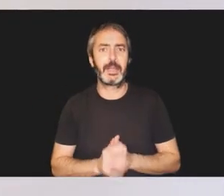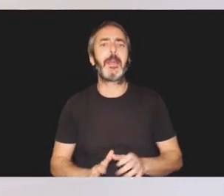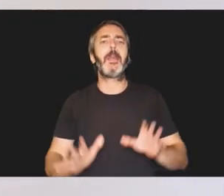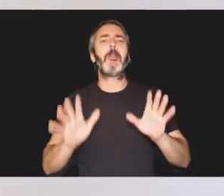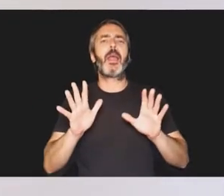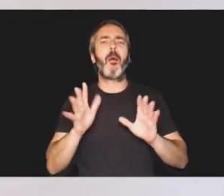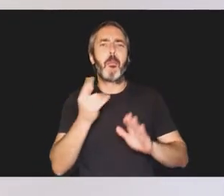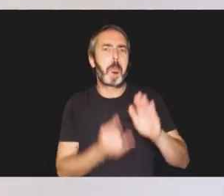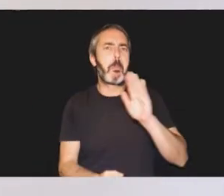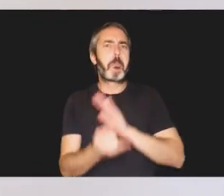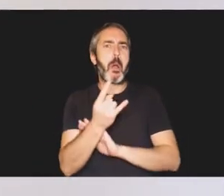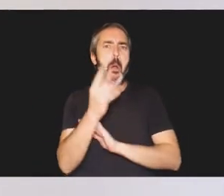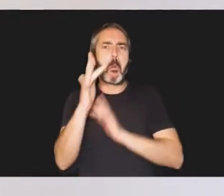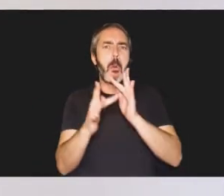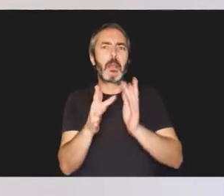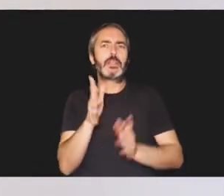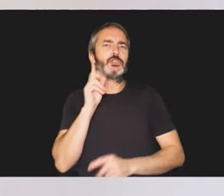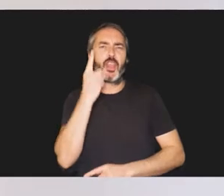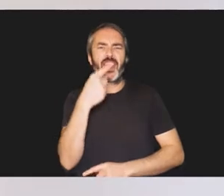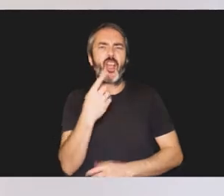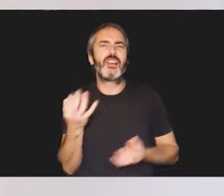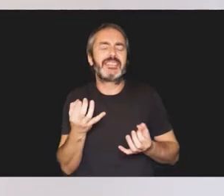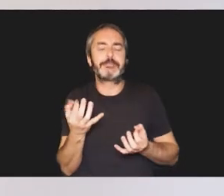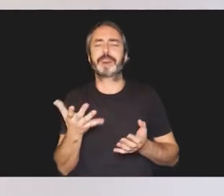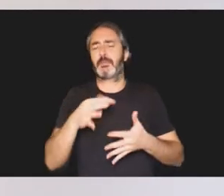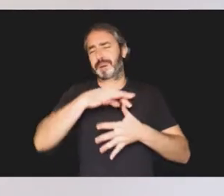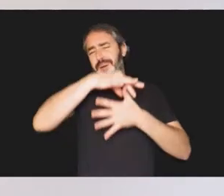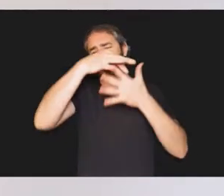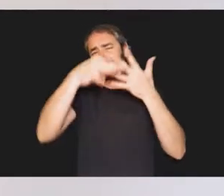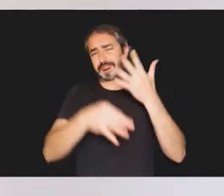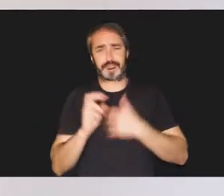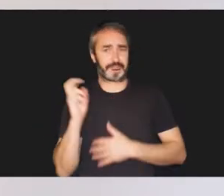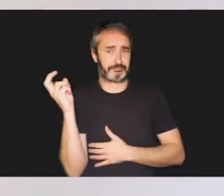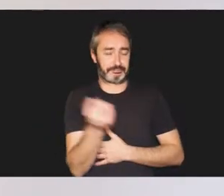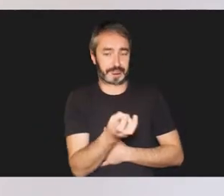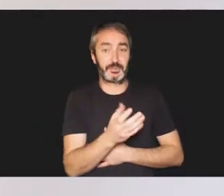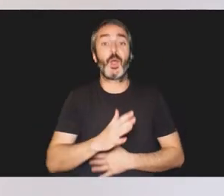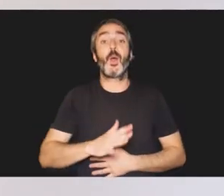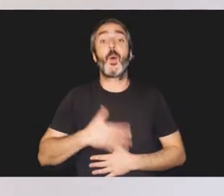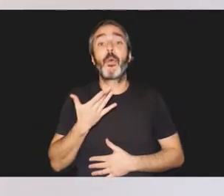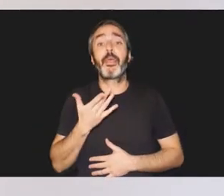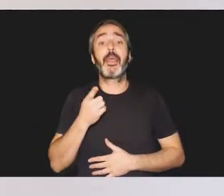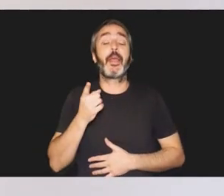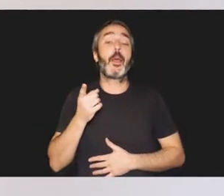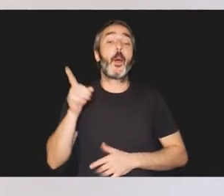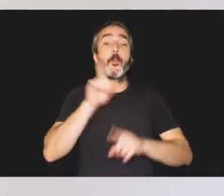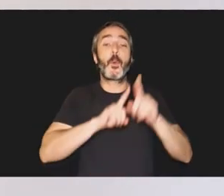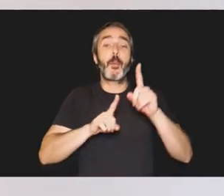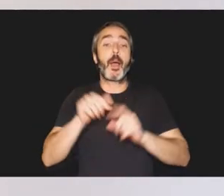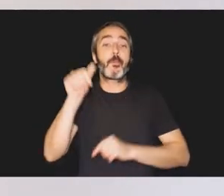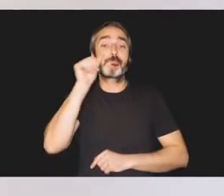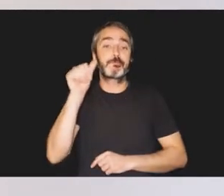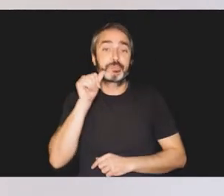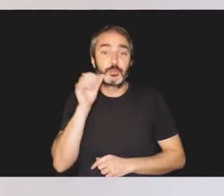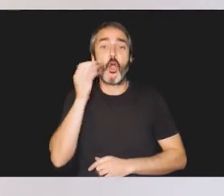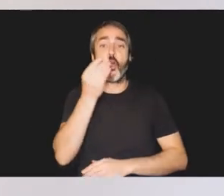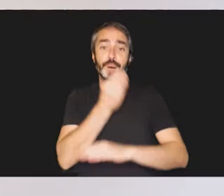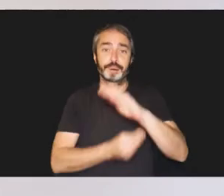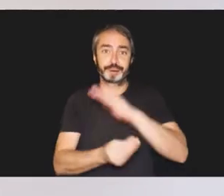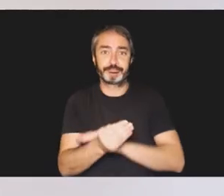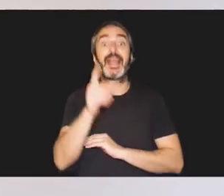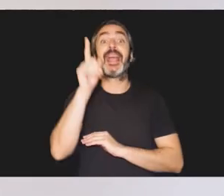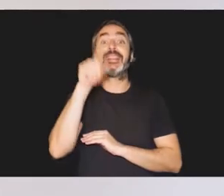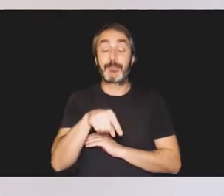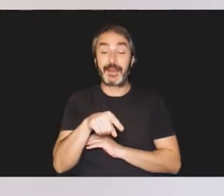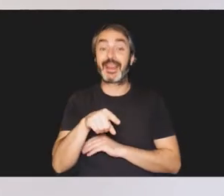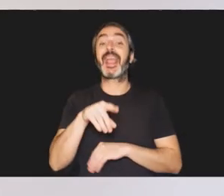puede provocar que un bebé sea sordociego? Son muchas las posibles causas. Puede tratarse de complicaciones durante el embarazo o el parto, pero